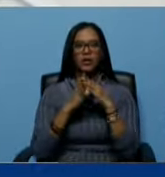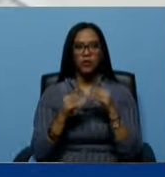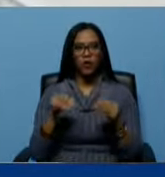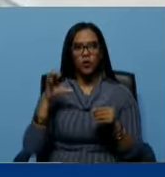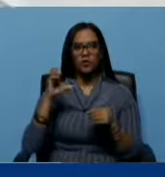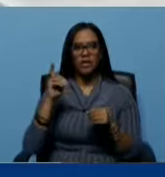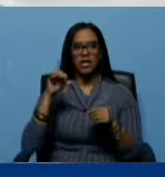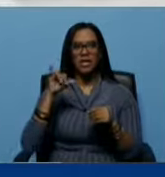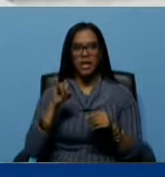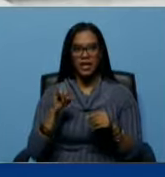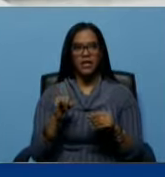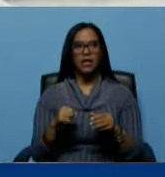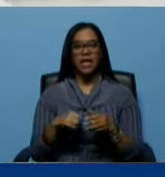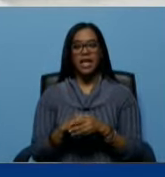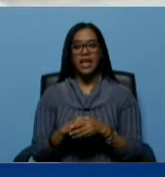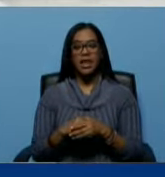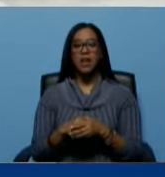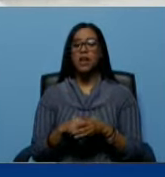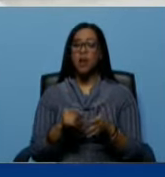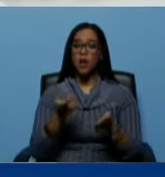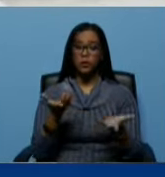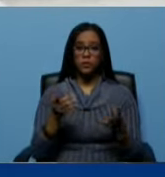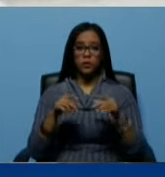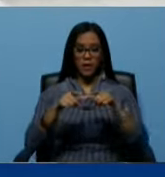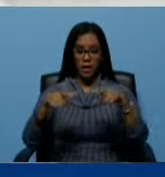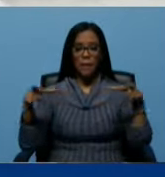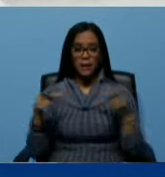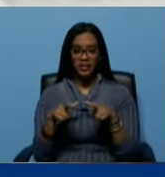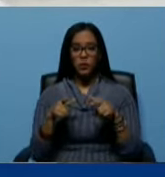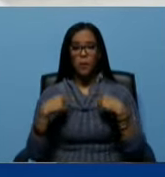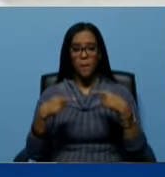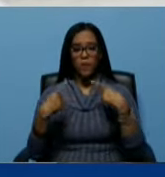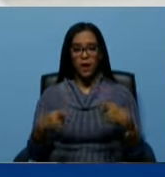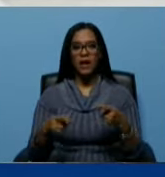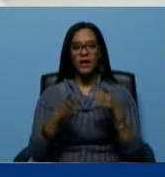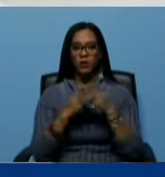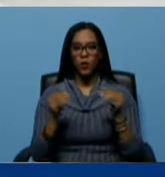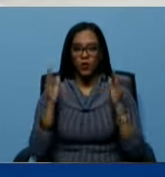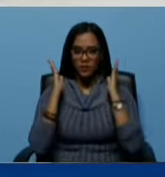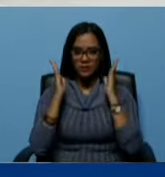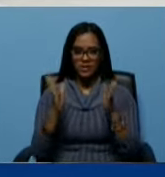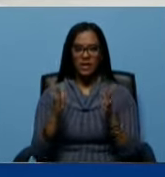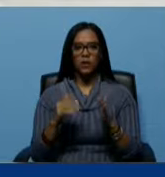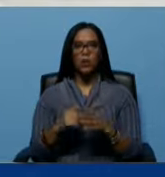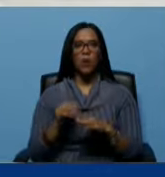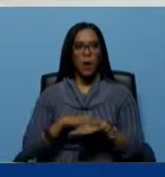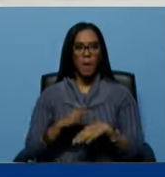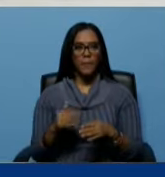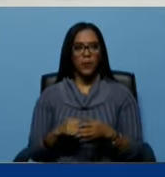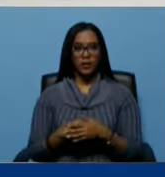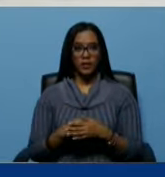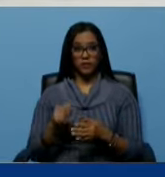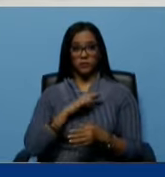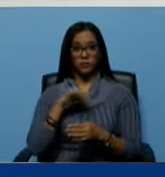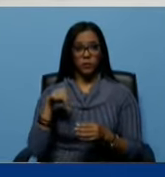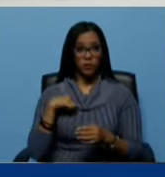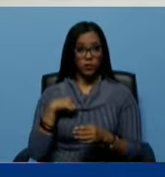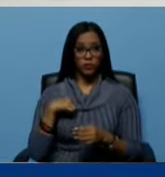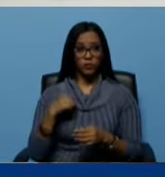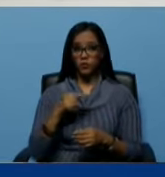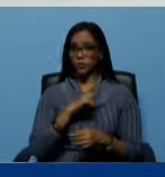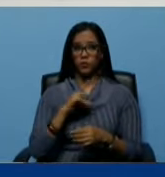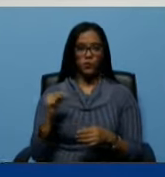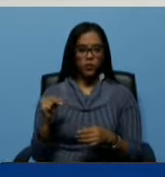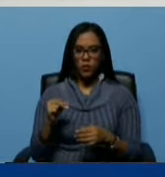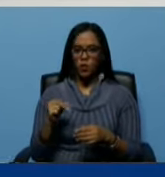CDI en los consultorios populares en todos los centros de salud porque nosotros no bajaremos